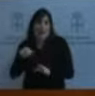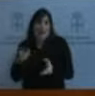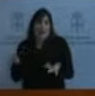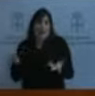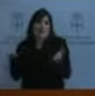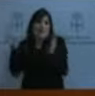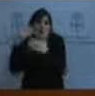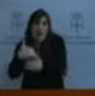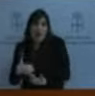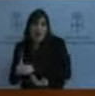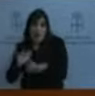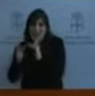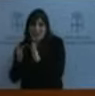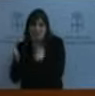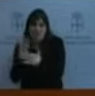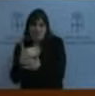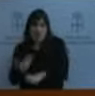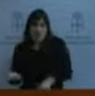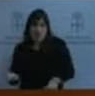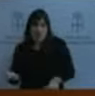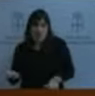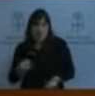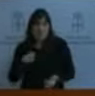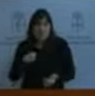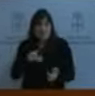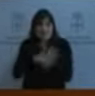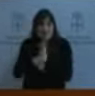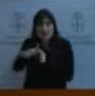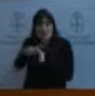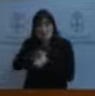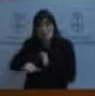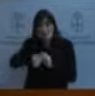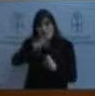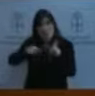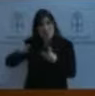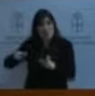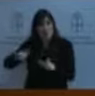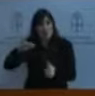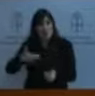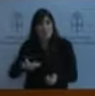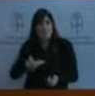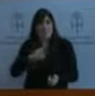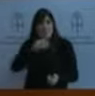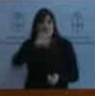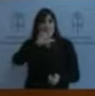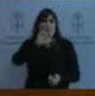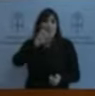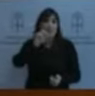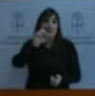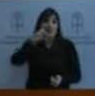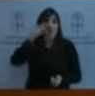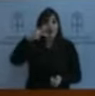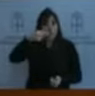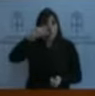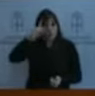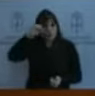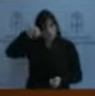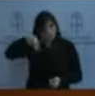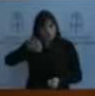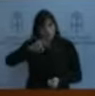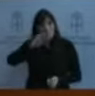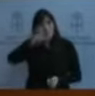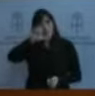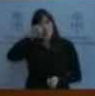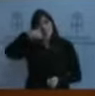hablando de núcleos de población que son importantes. Libardón en Colunga, Millares, Pintueles y Anayo en Piloña, Setienes en Valdés, Celorio,